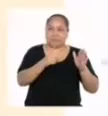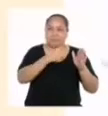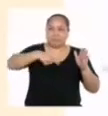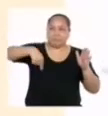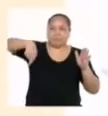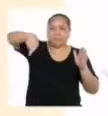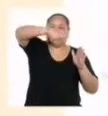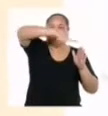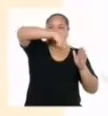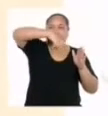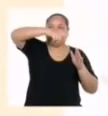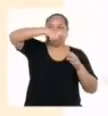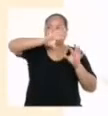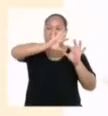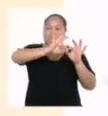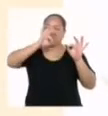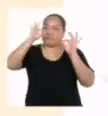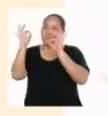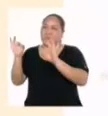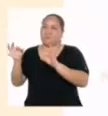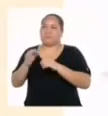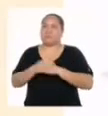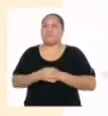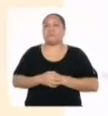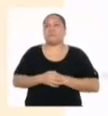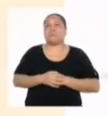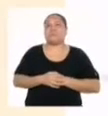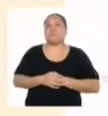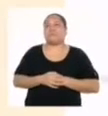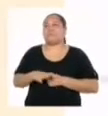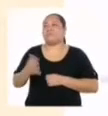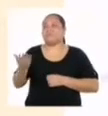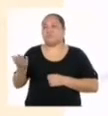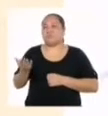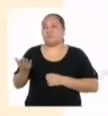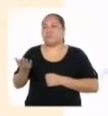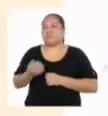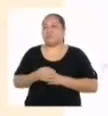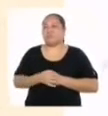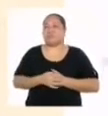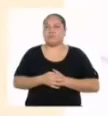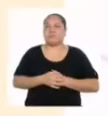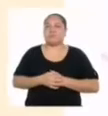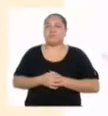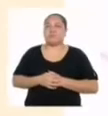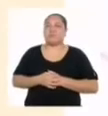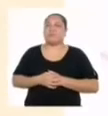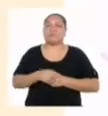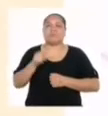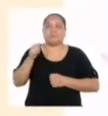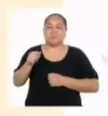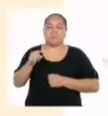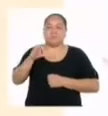vemos en la imagen y lo extraemos, obtendríamos algo así. Es un cilindro recto